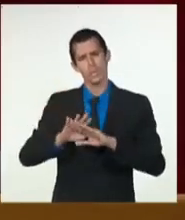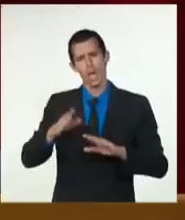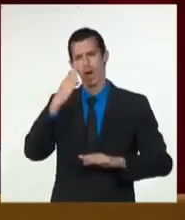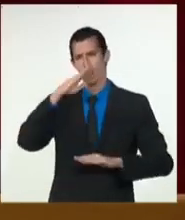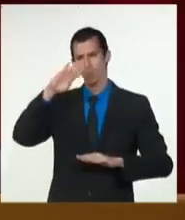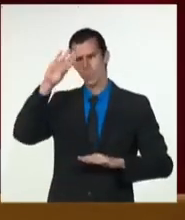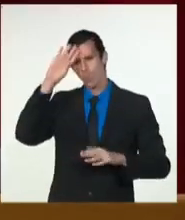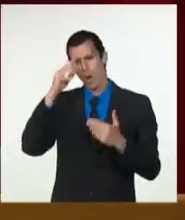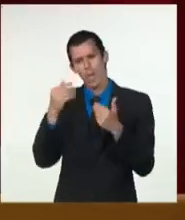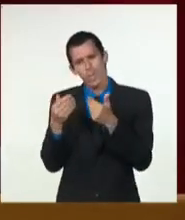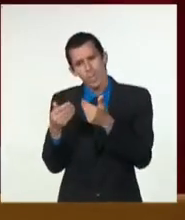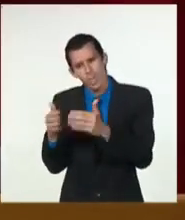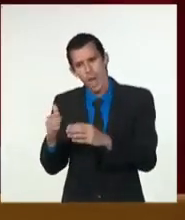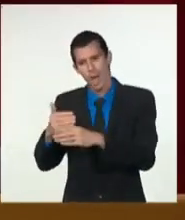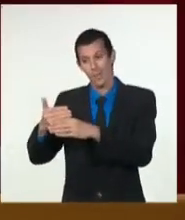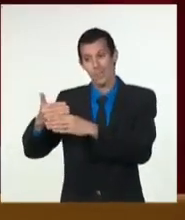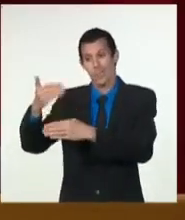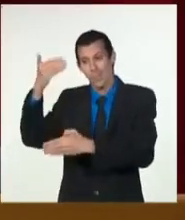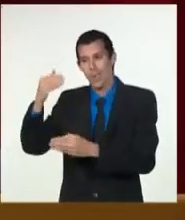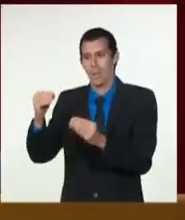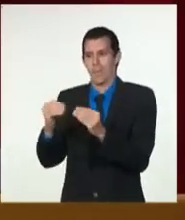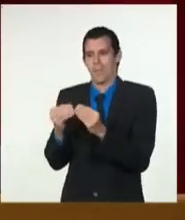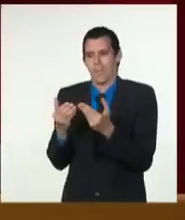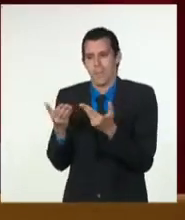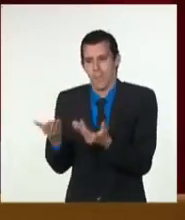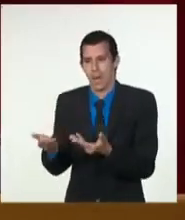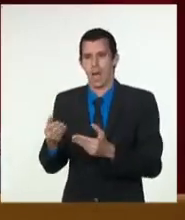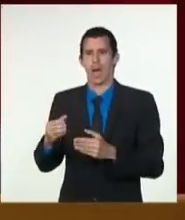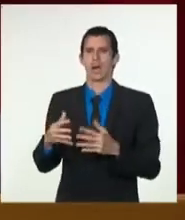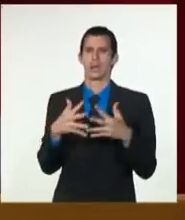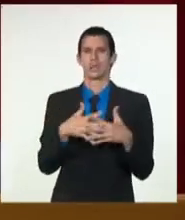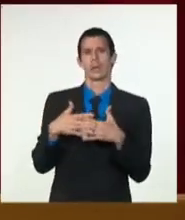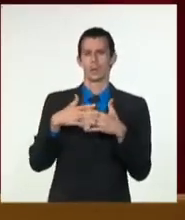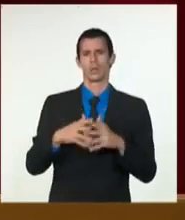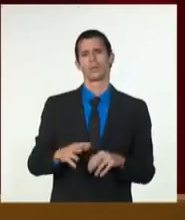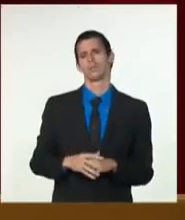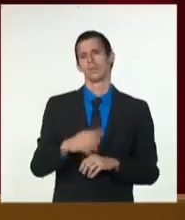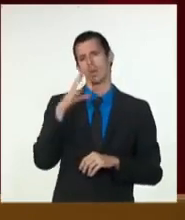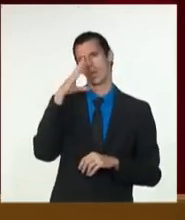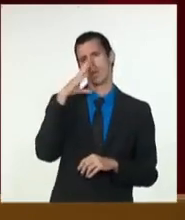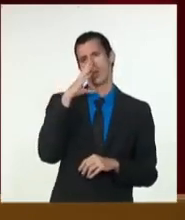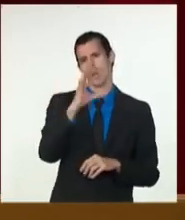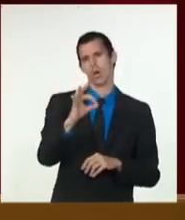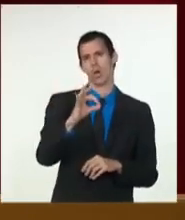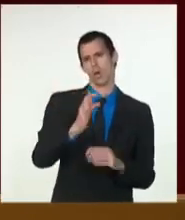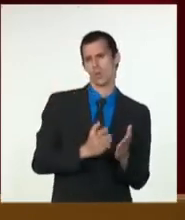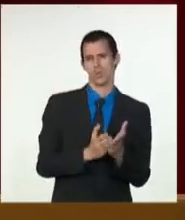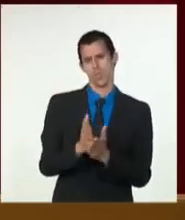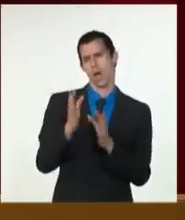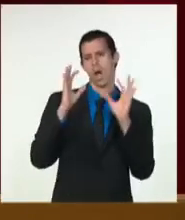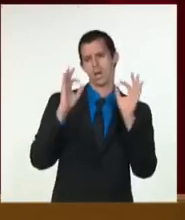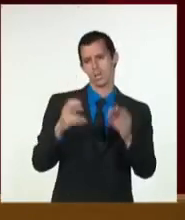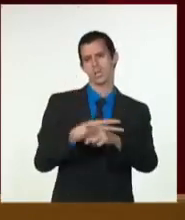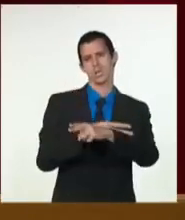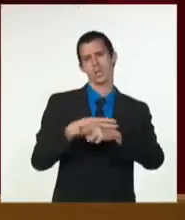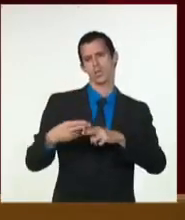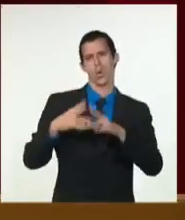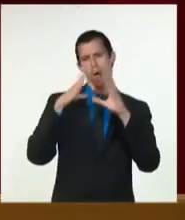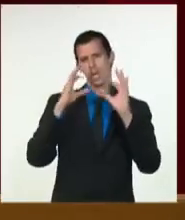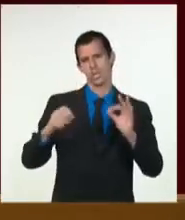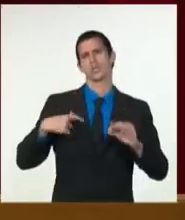Se sostiene por el poder desproporcionado que concentra, por su desprecio a la voluntad de la comunidad internacional